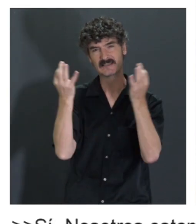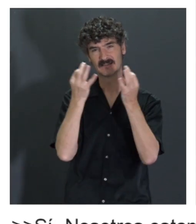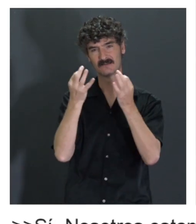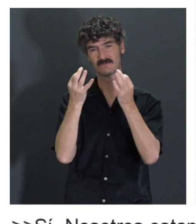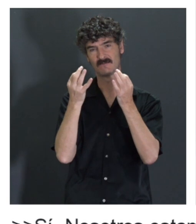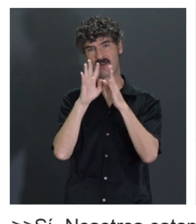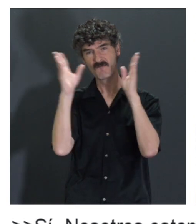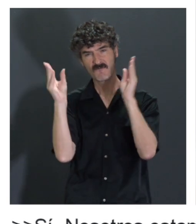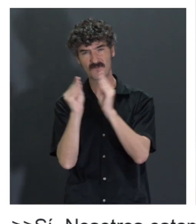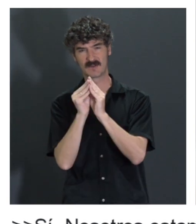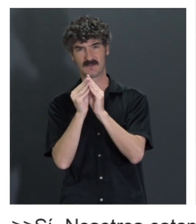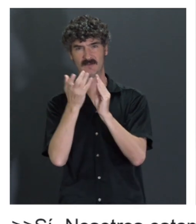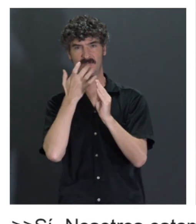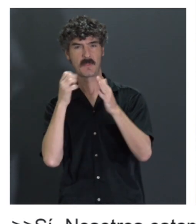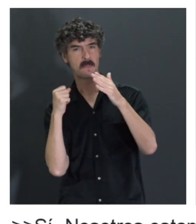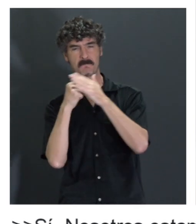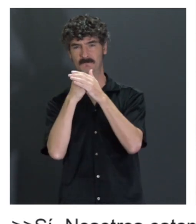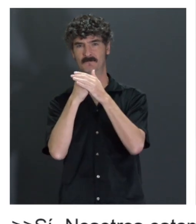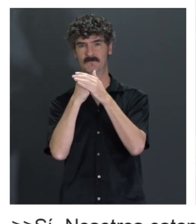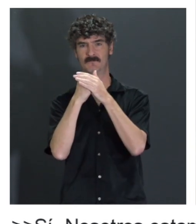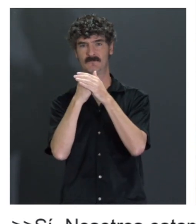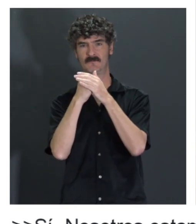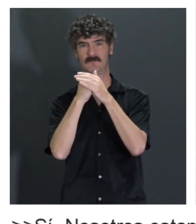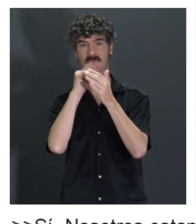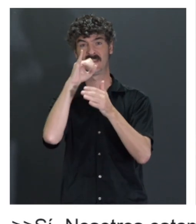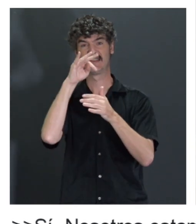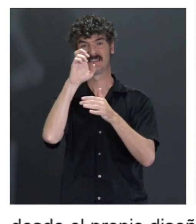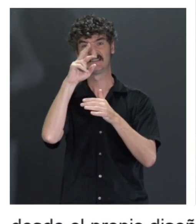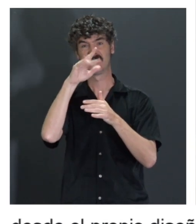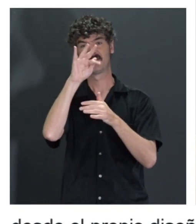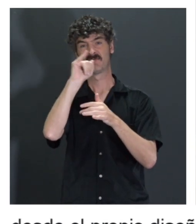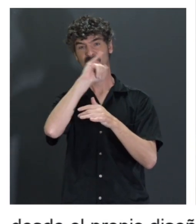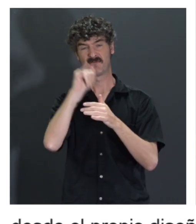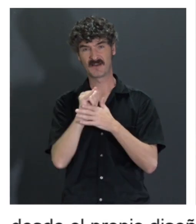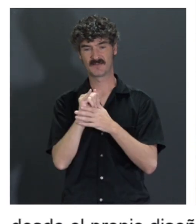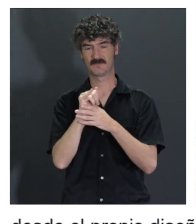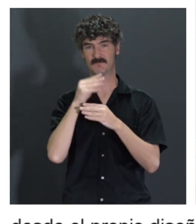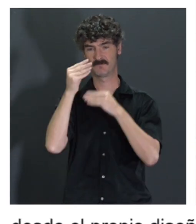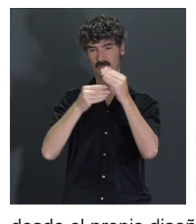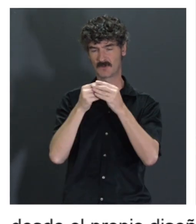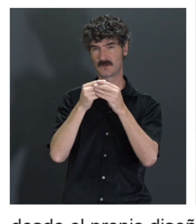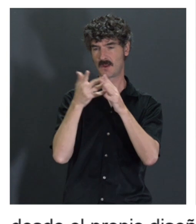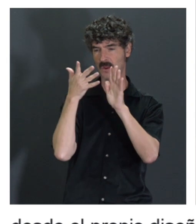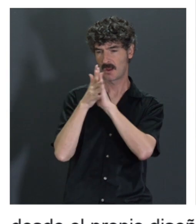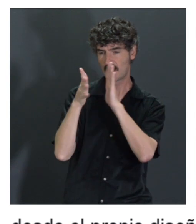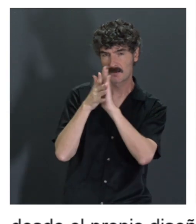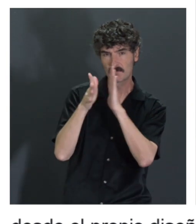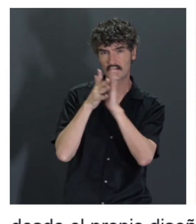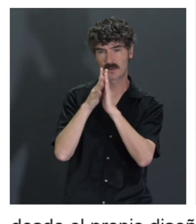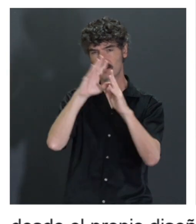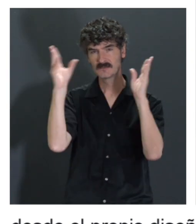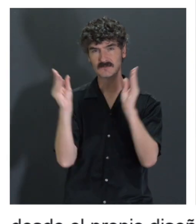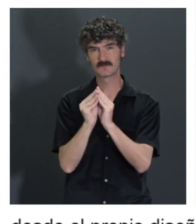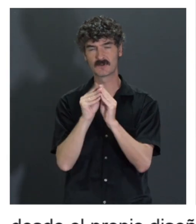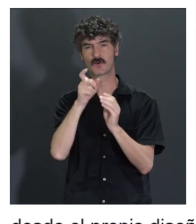simplificar lo máximo posible la interfaz, también estamos utilizando explicaciones bastante simplificadas